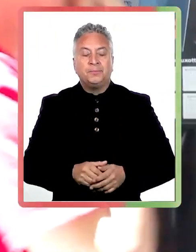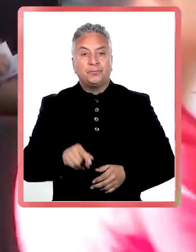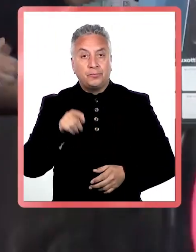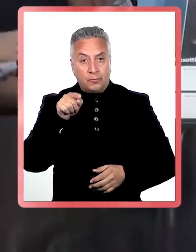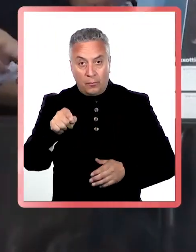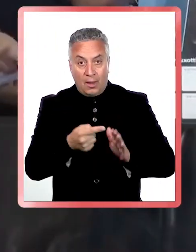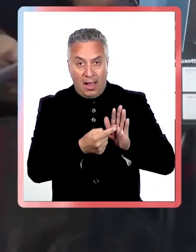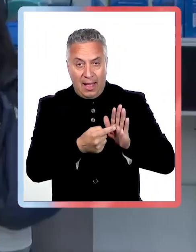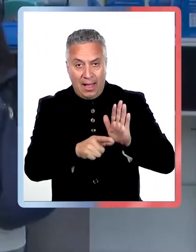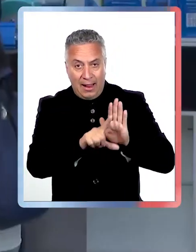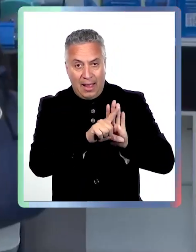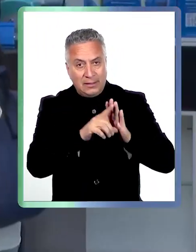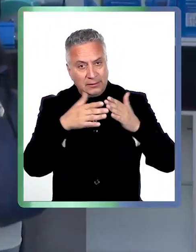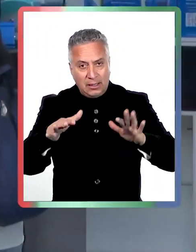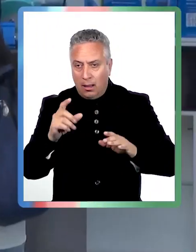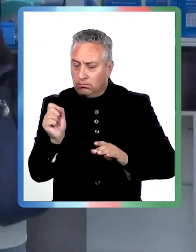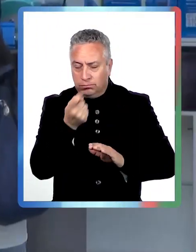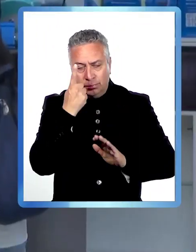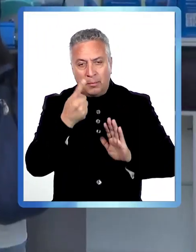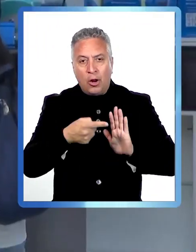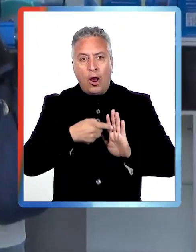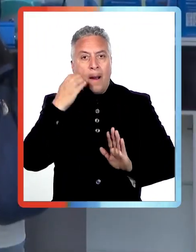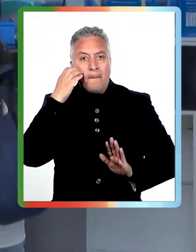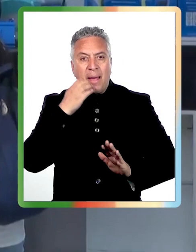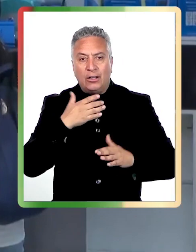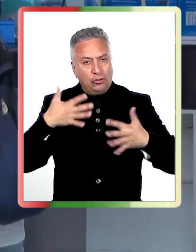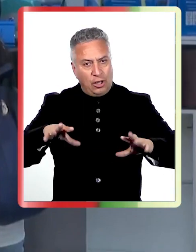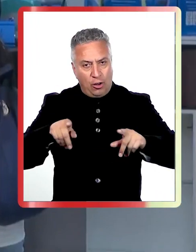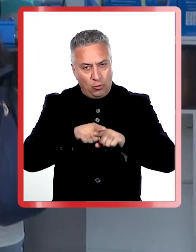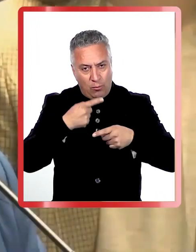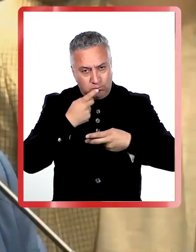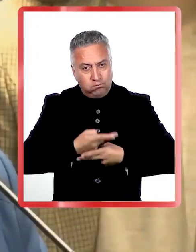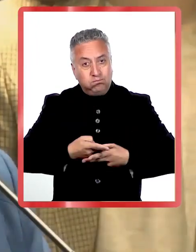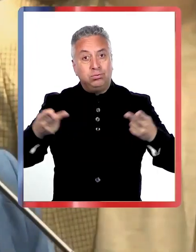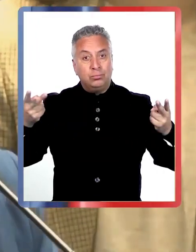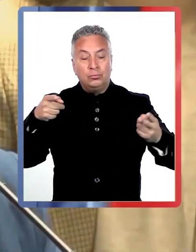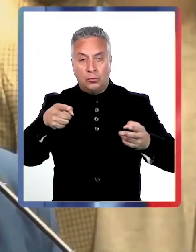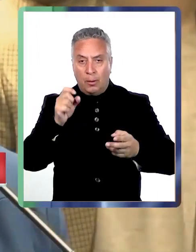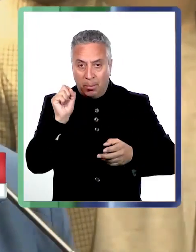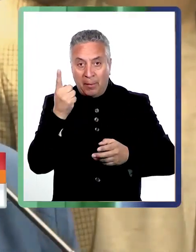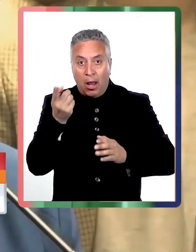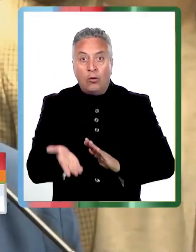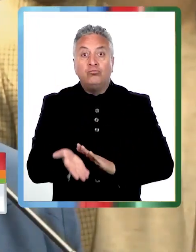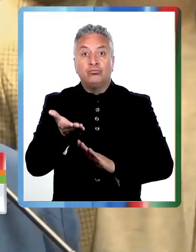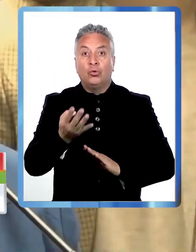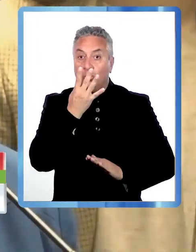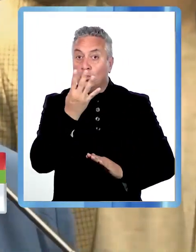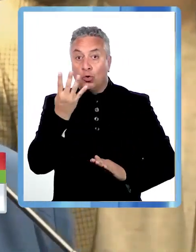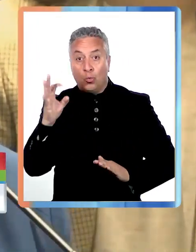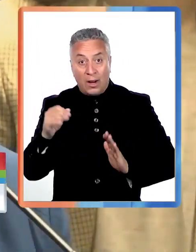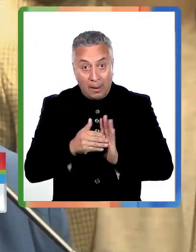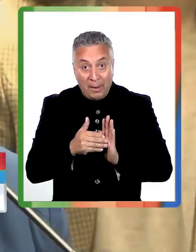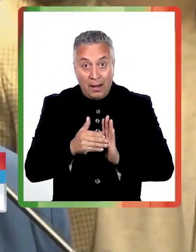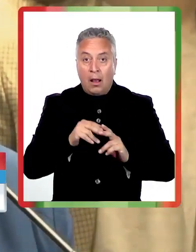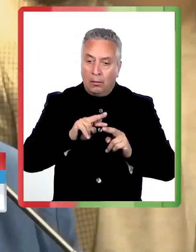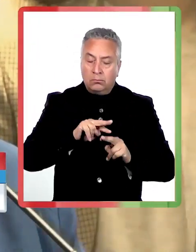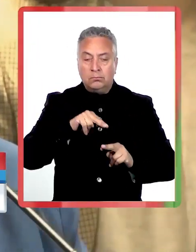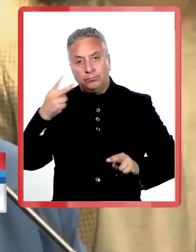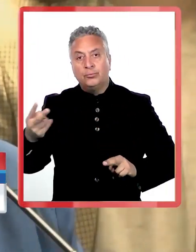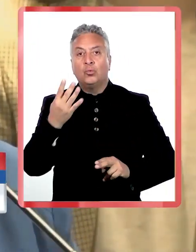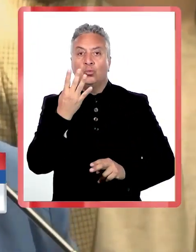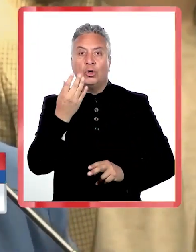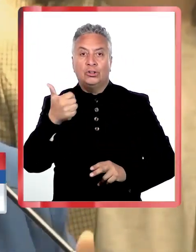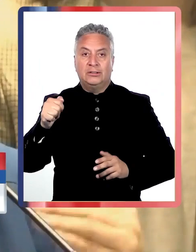ley que se publicó el primero de mayo y que estableció un primer reajuste de 440 mil pesos a 460 mil,